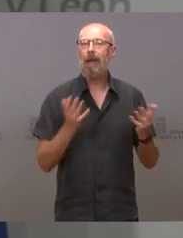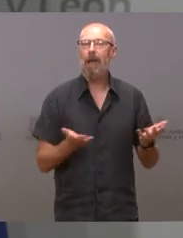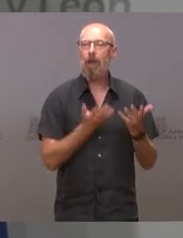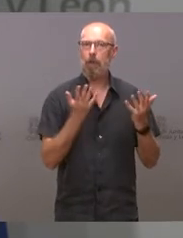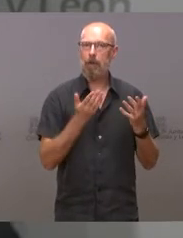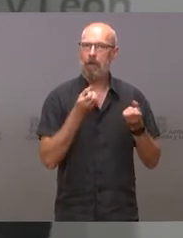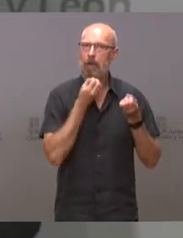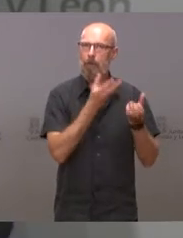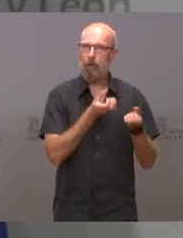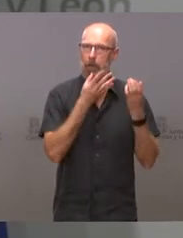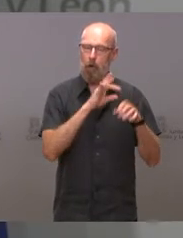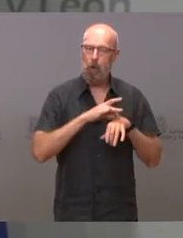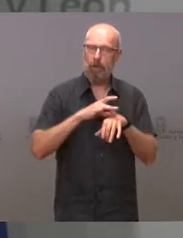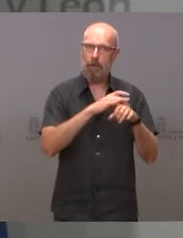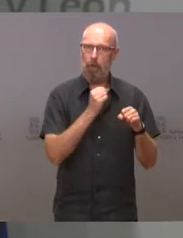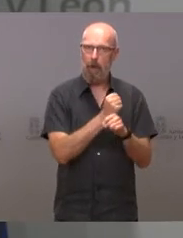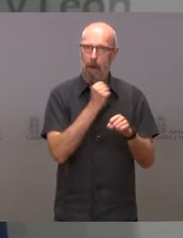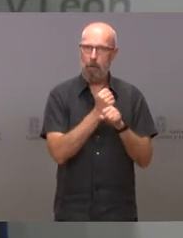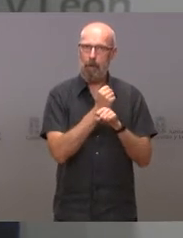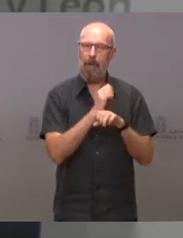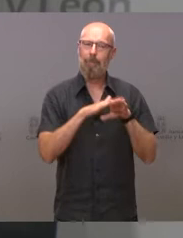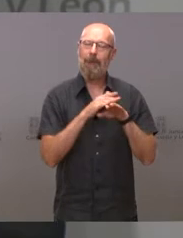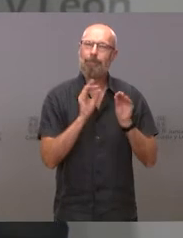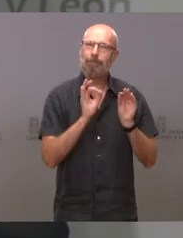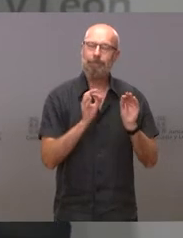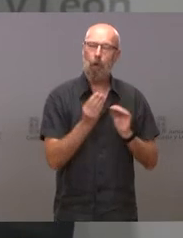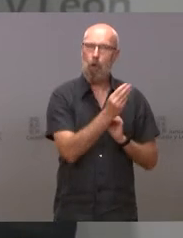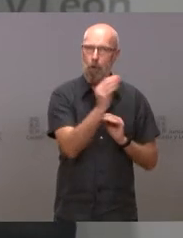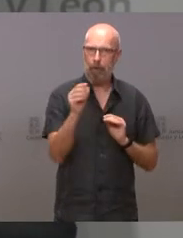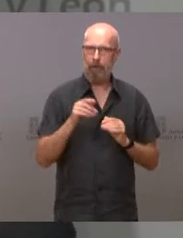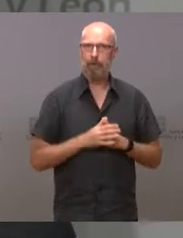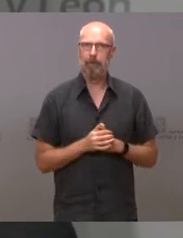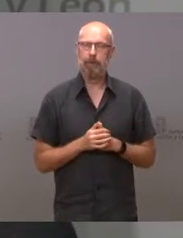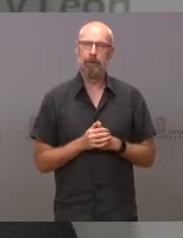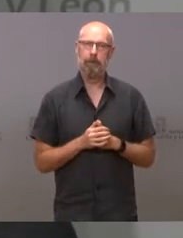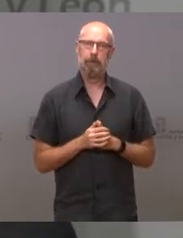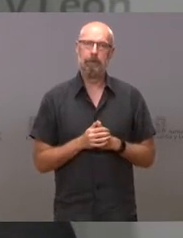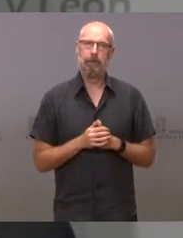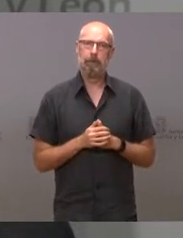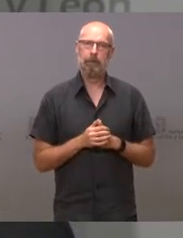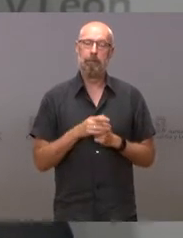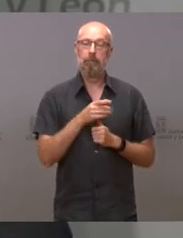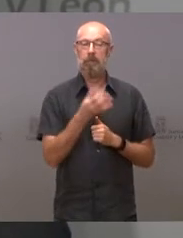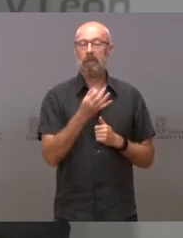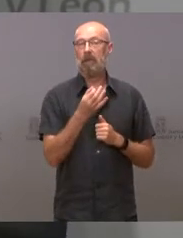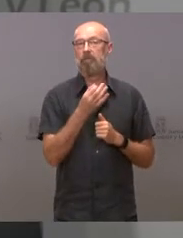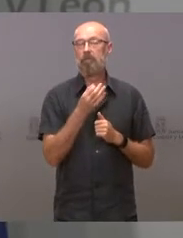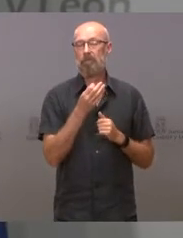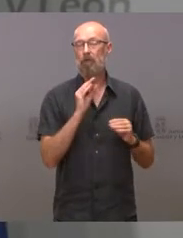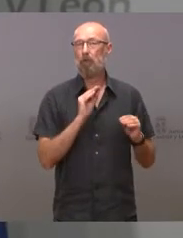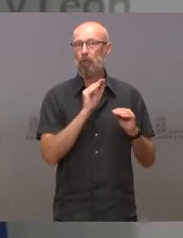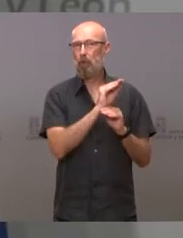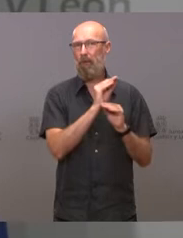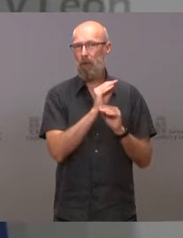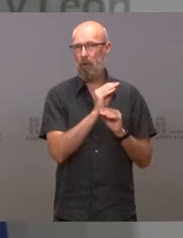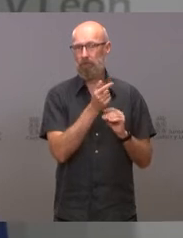información y orientación laboral dirigidas a los jóvenes. Se trata de un conjunto de subvenciones a